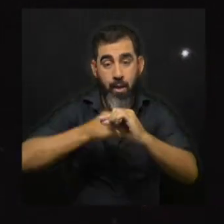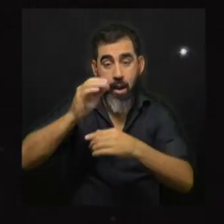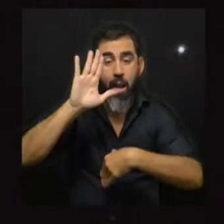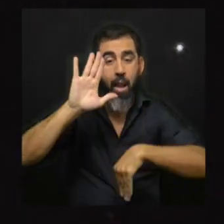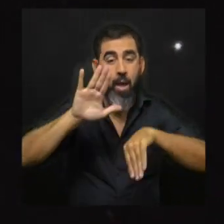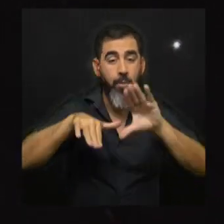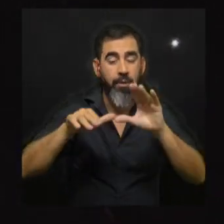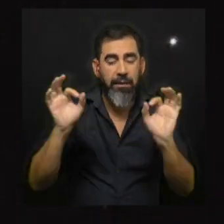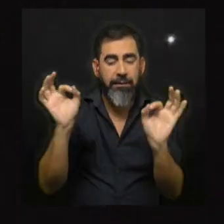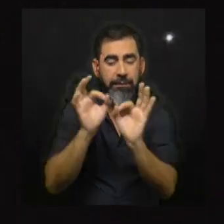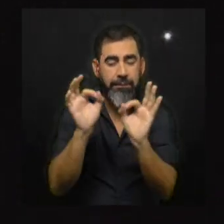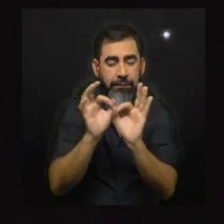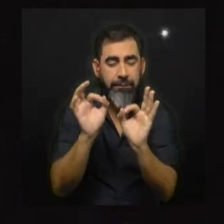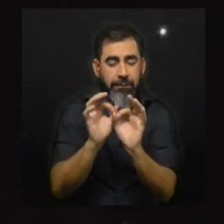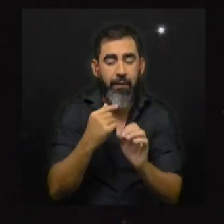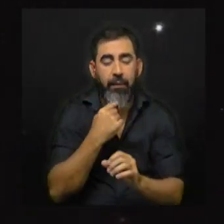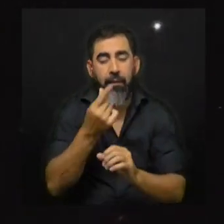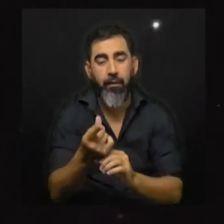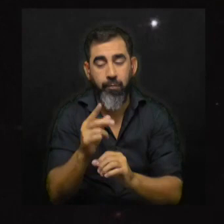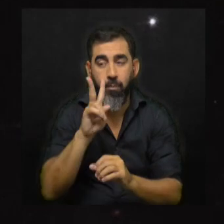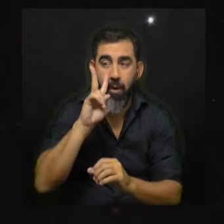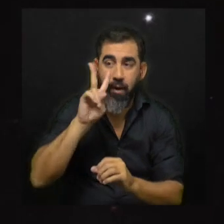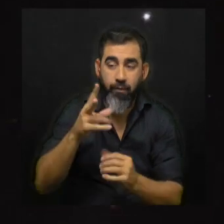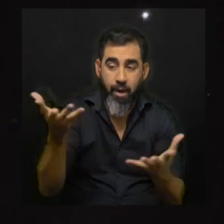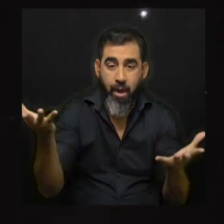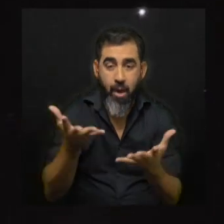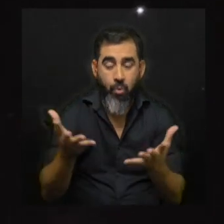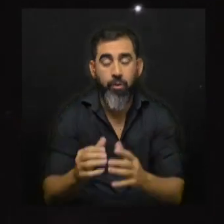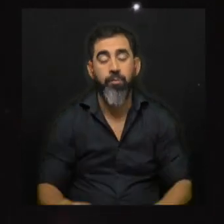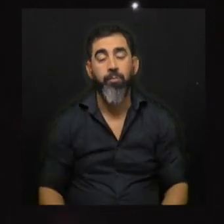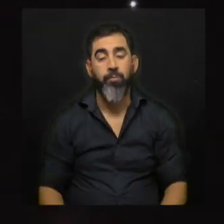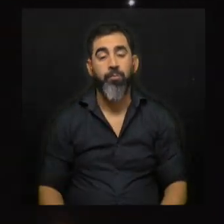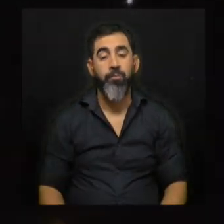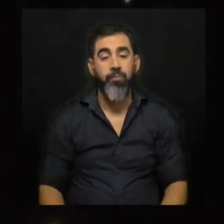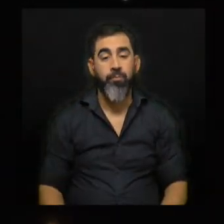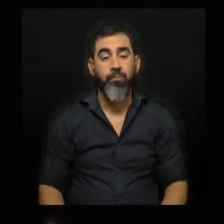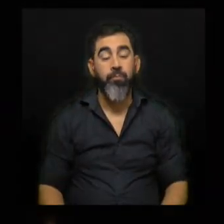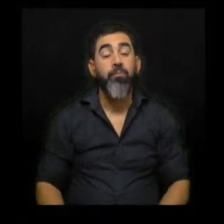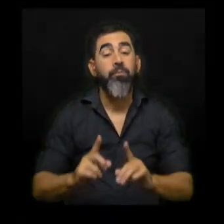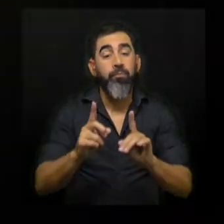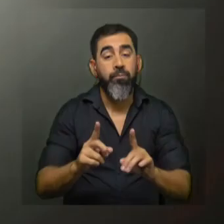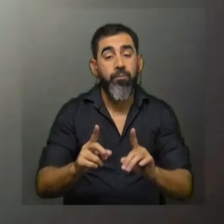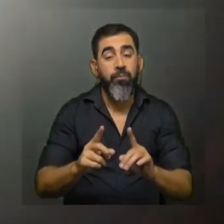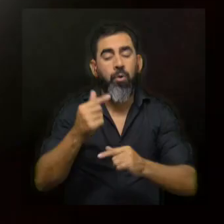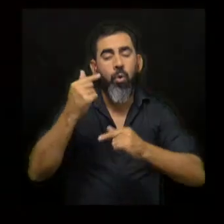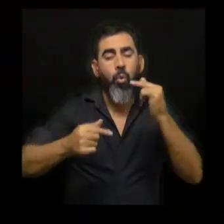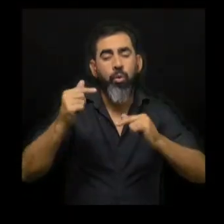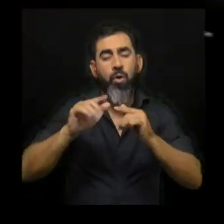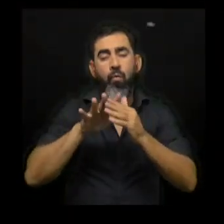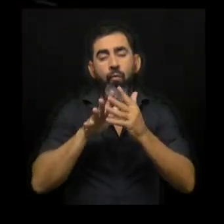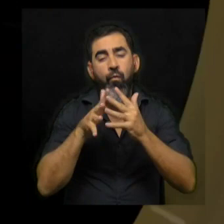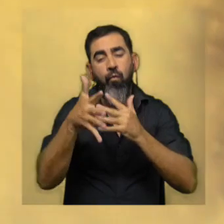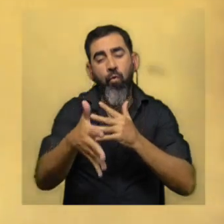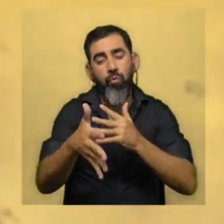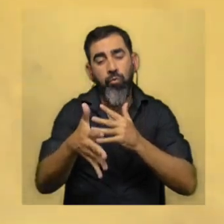son demasiado pequeñas y débiles para verse en esta breve exposición. También se ve un puñado de objetos de fondo, incluidas